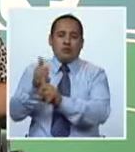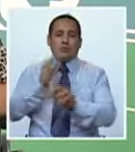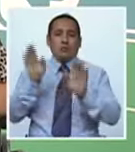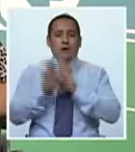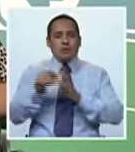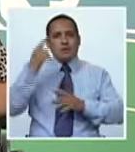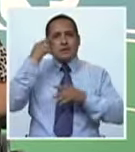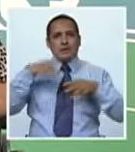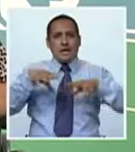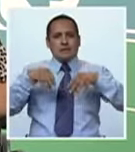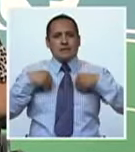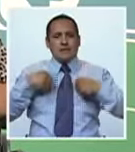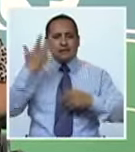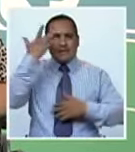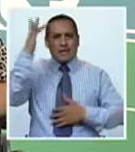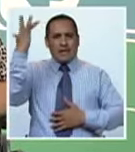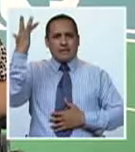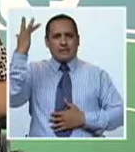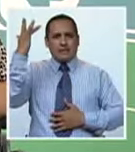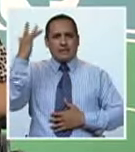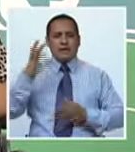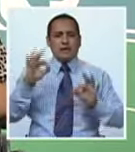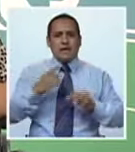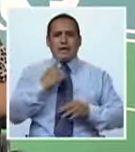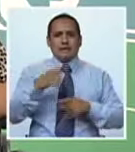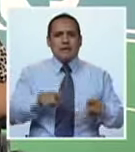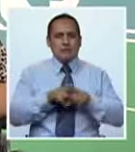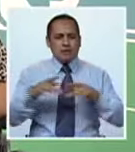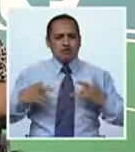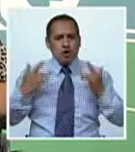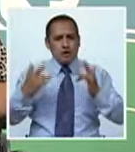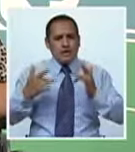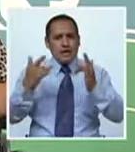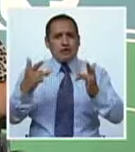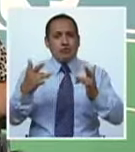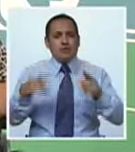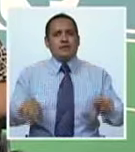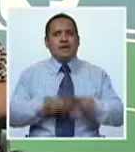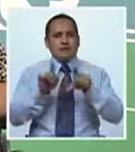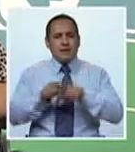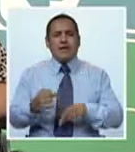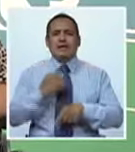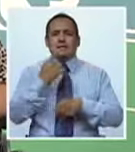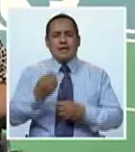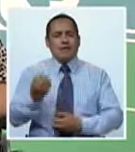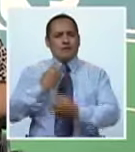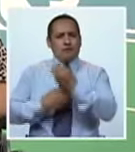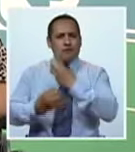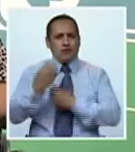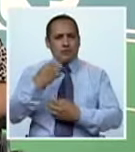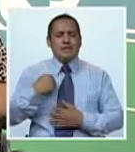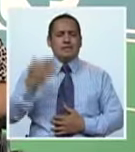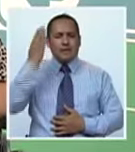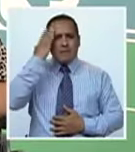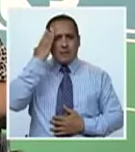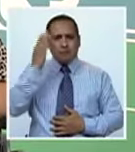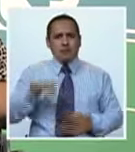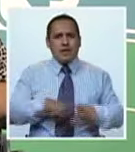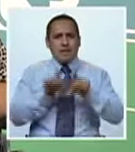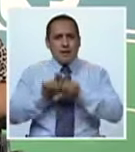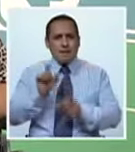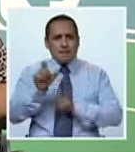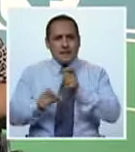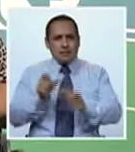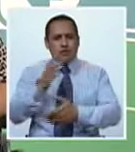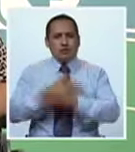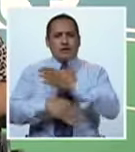de que seamos tolerantes, inteligentes, seamos solidarios y por supuesto estemos informados y conozcamos también las